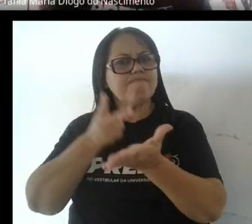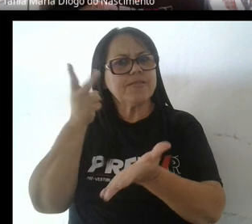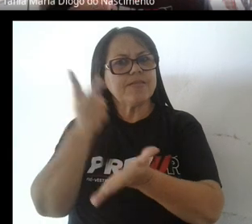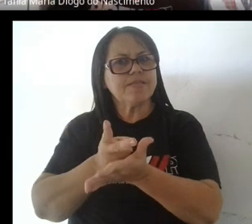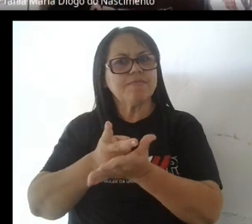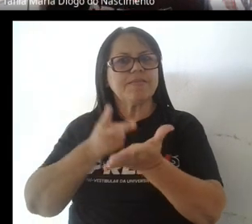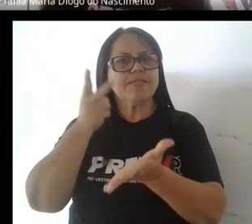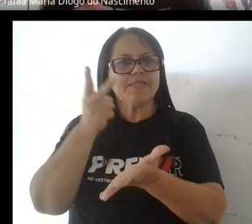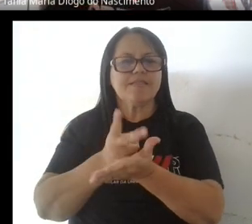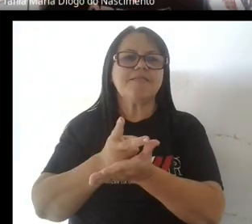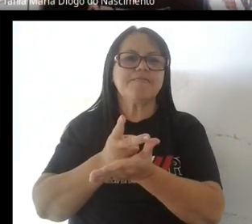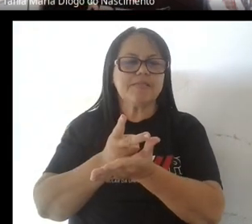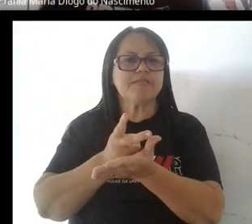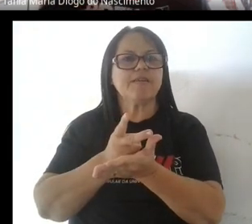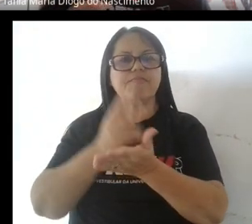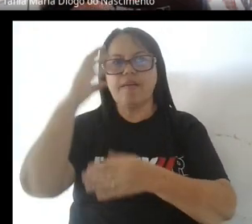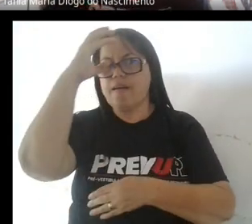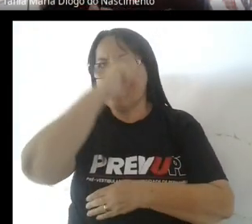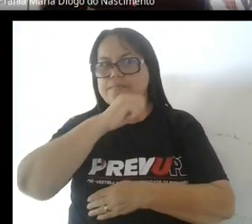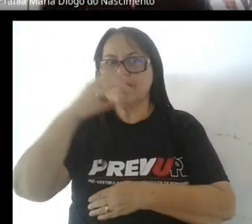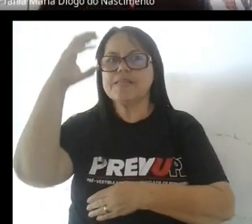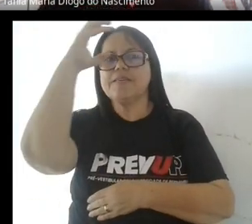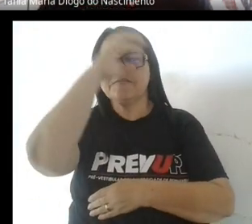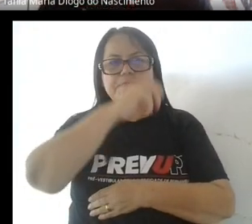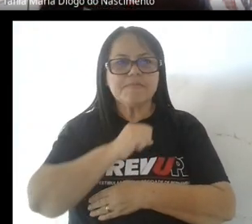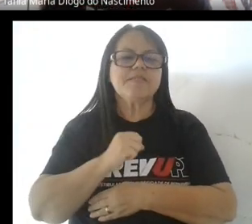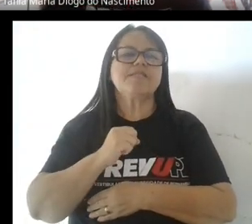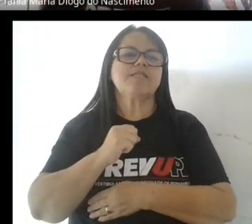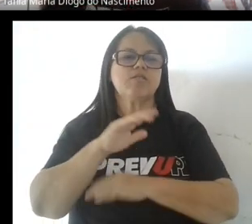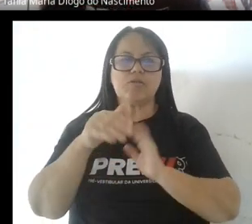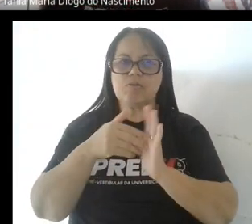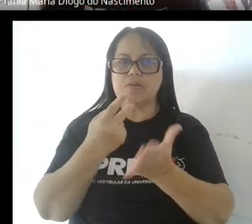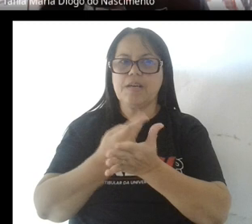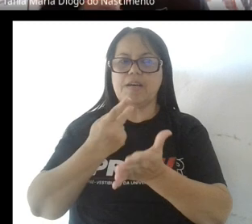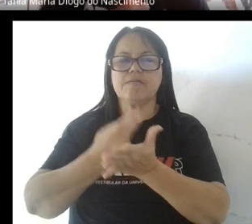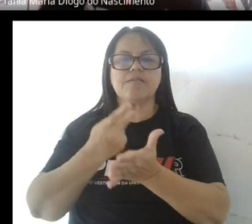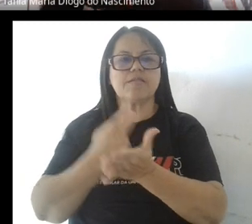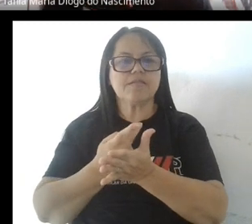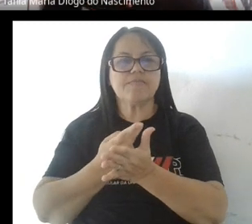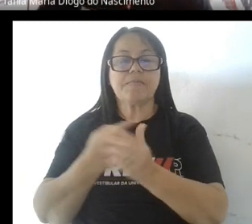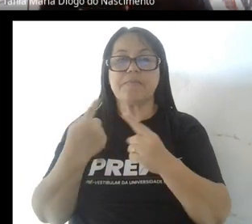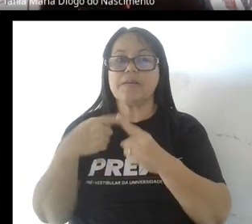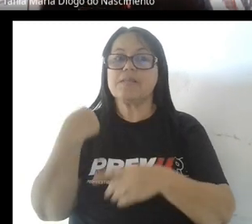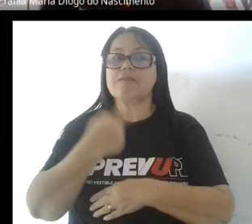siempre estar enterado, estar al día de todo lo que pasa. Os deseamos mucha suerte